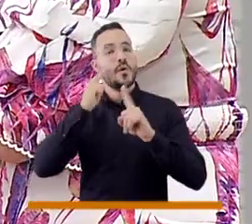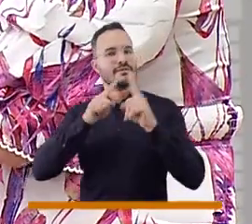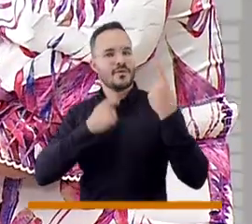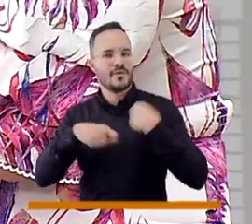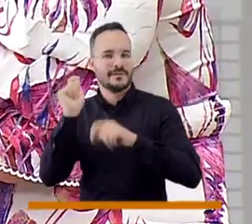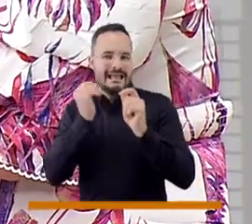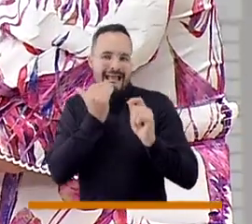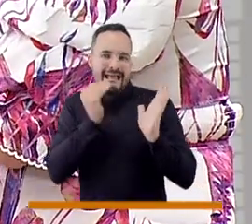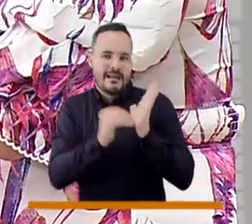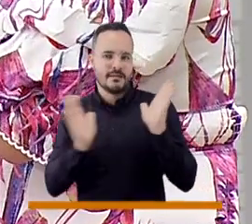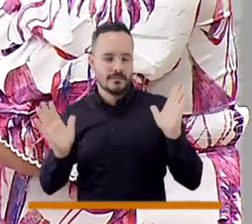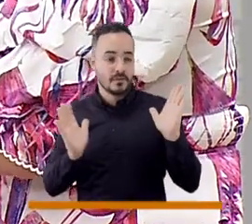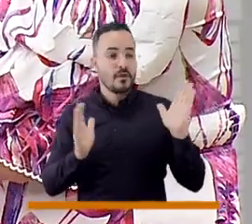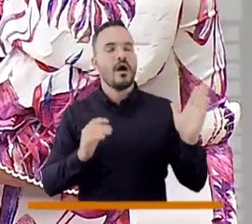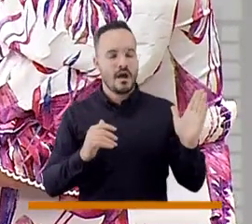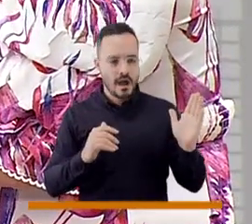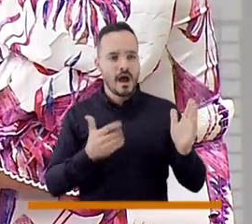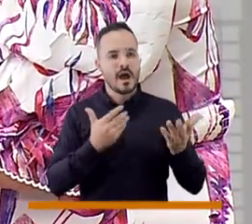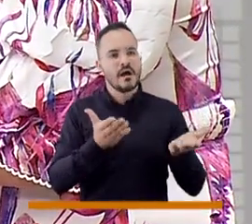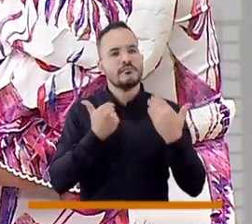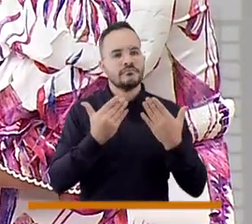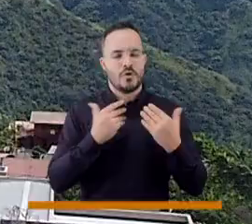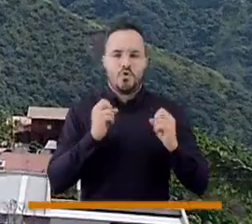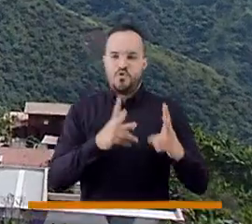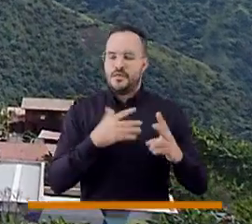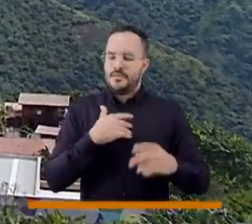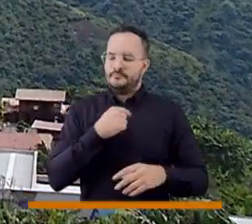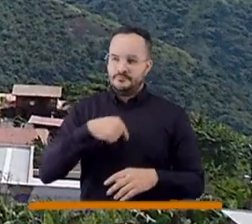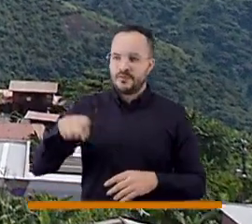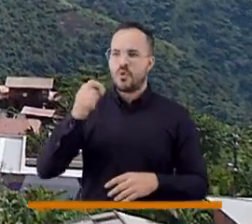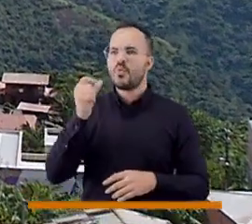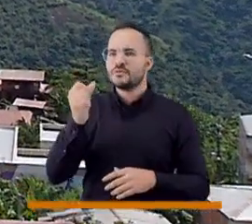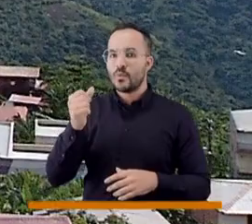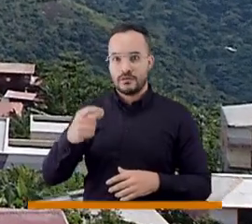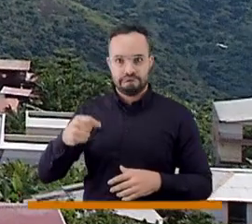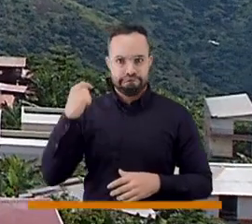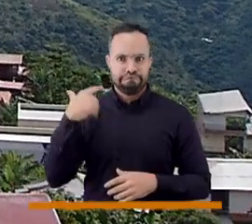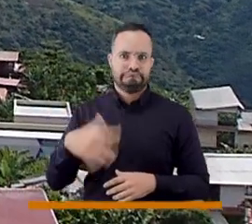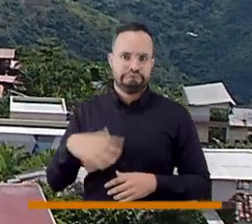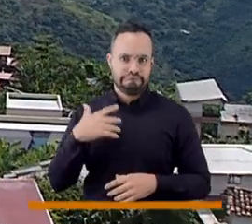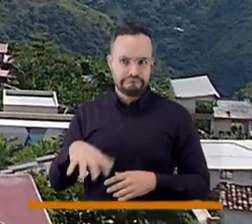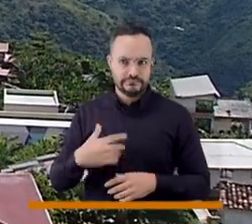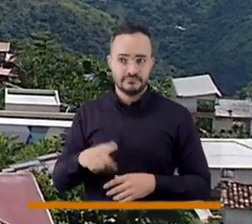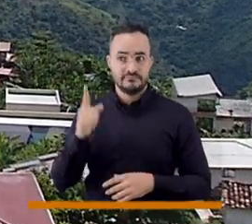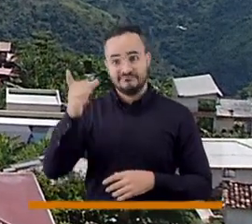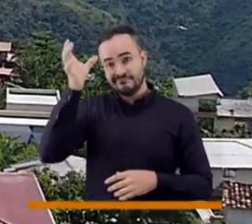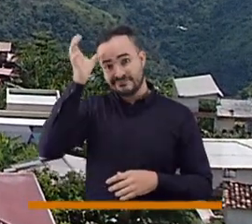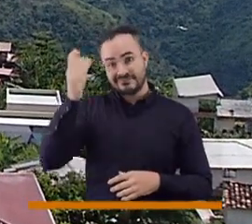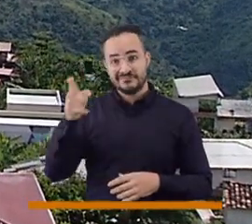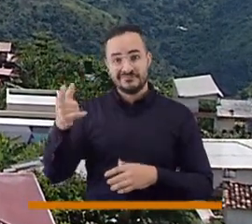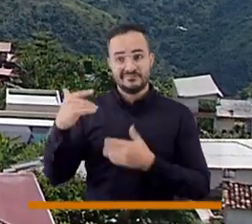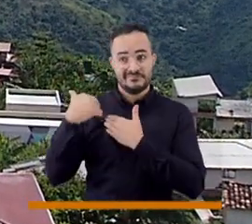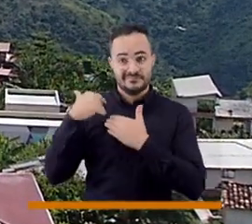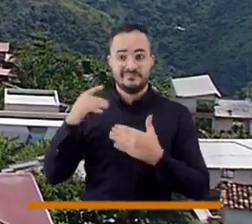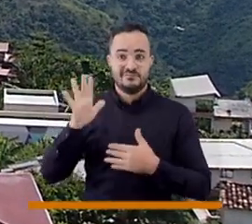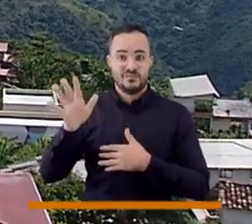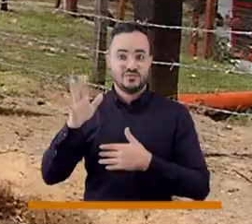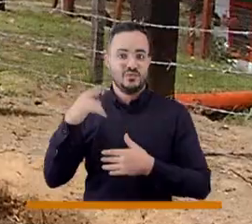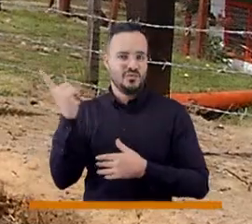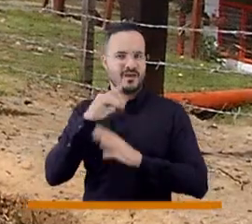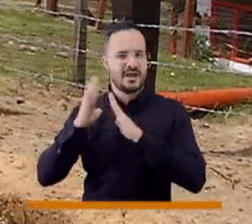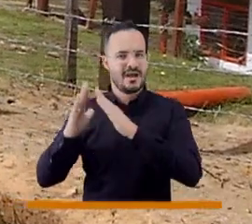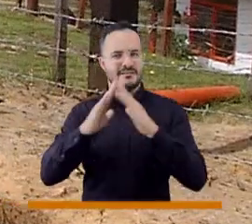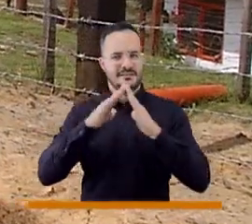del predio. Los avalúos comerciales no son económicos, no son baratos, tienen que ser un experto de la